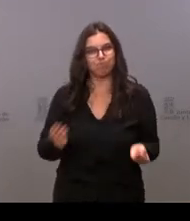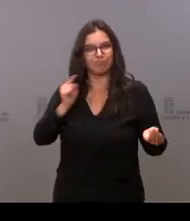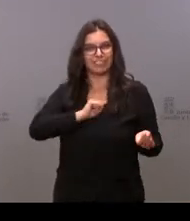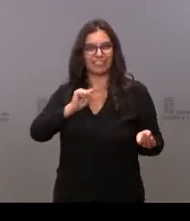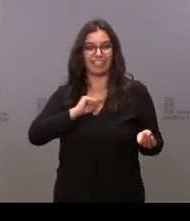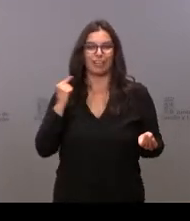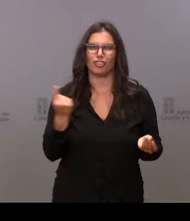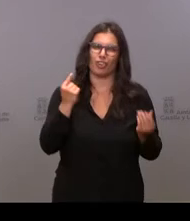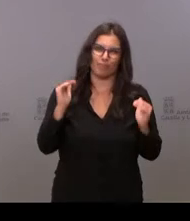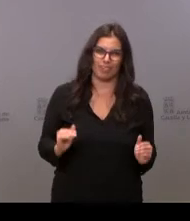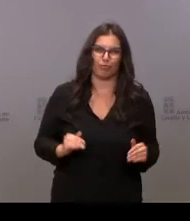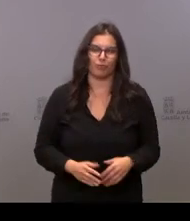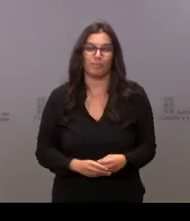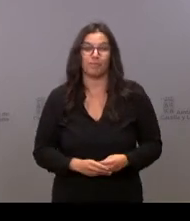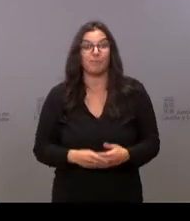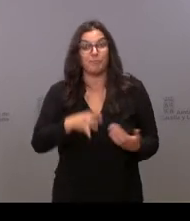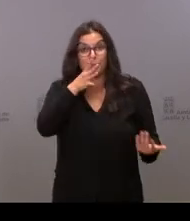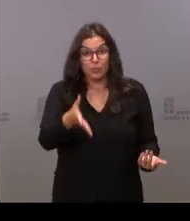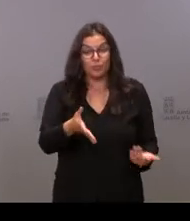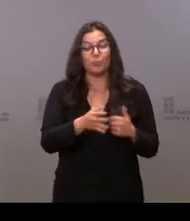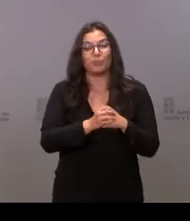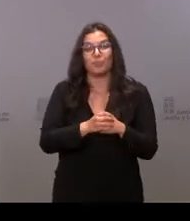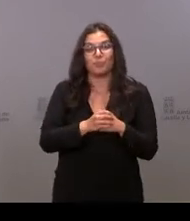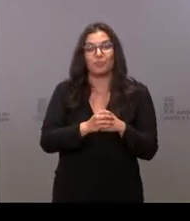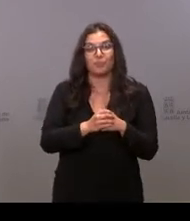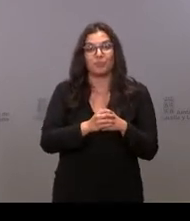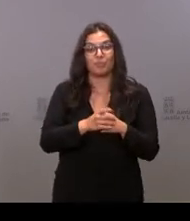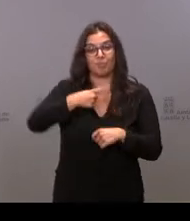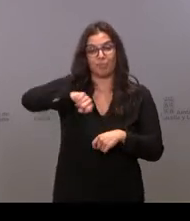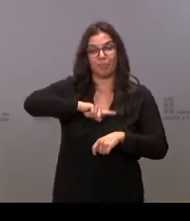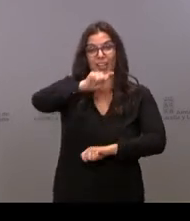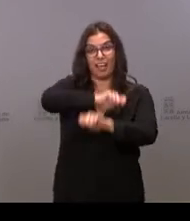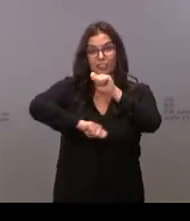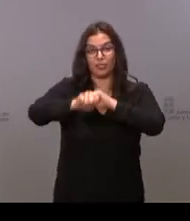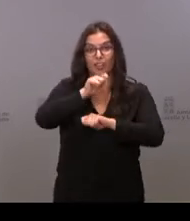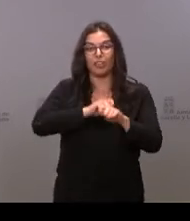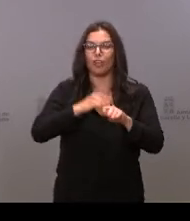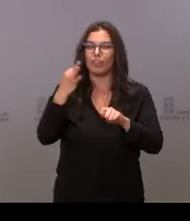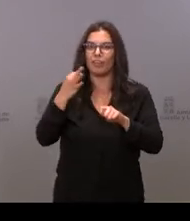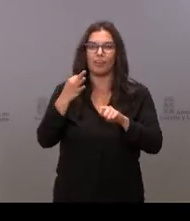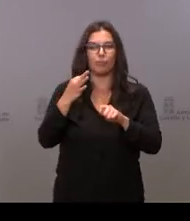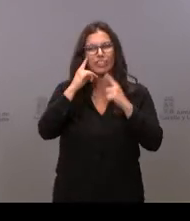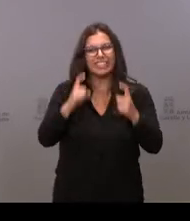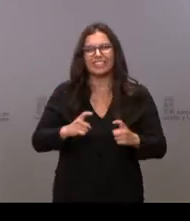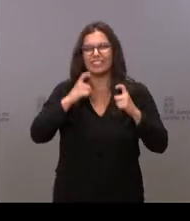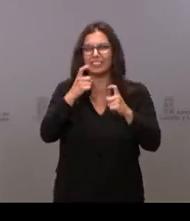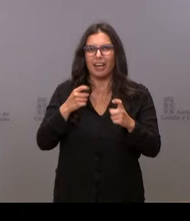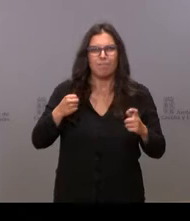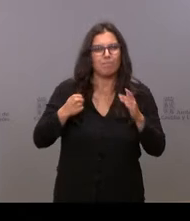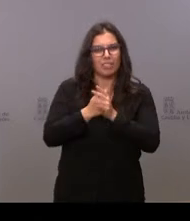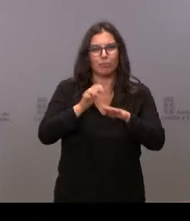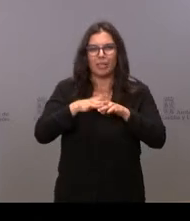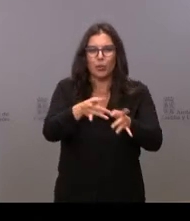menos solos. Por estas razones, desde la asociación debemos hacer todo lo posible para